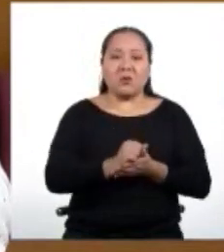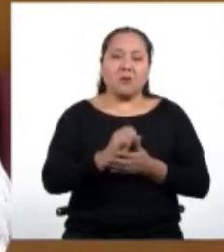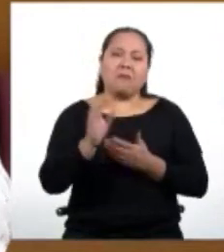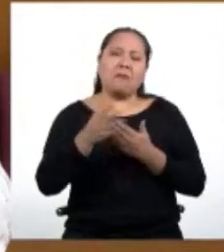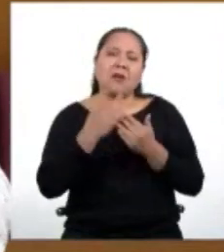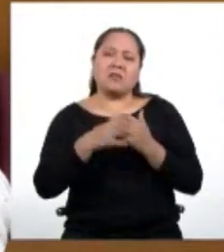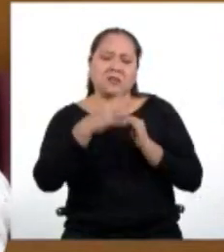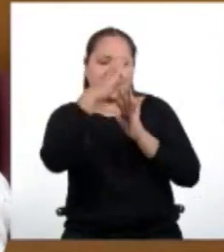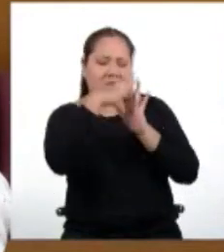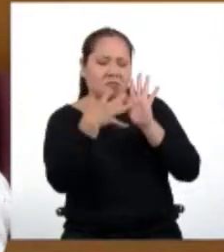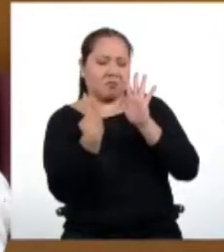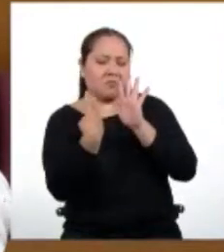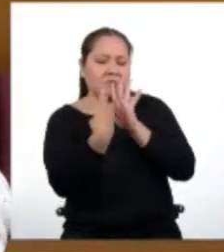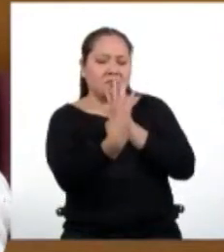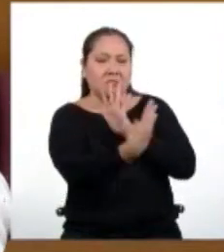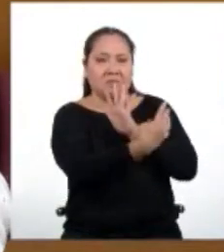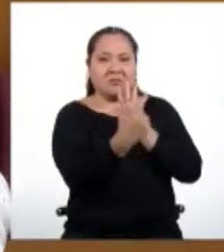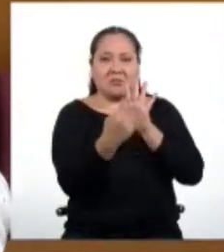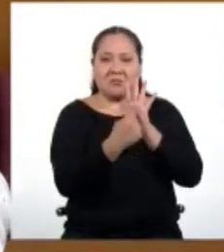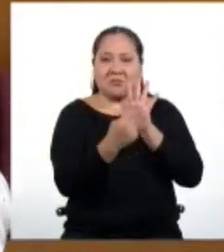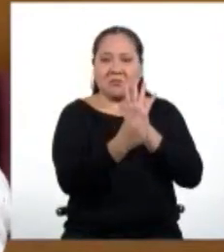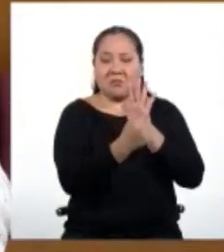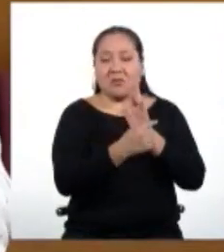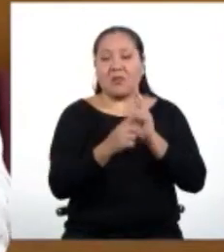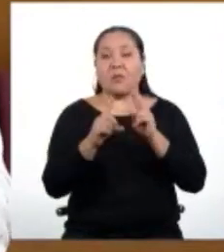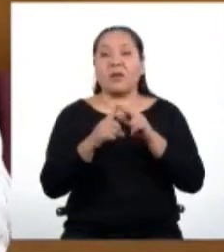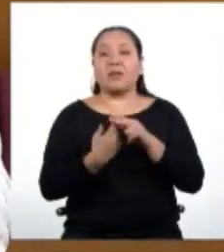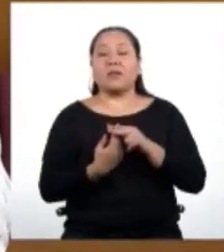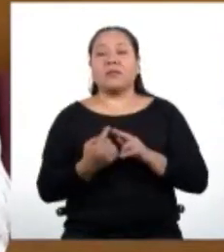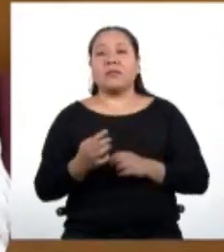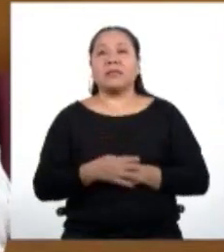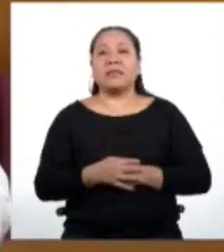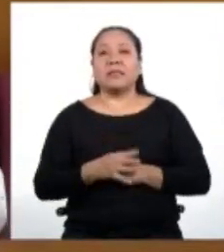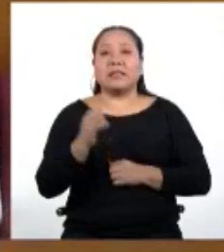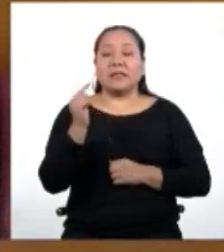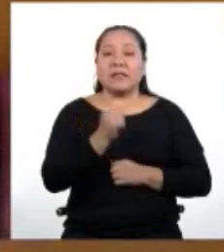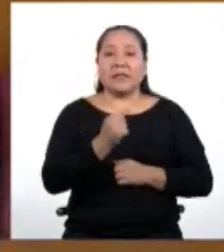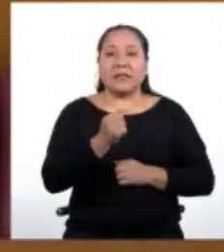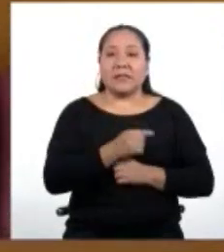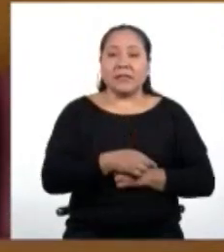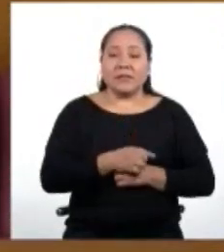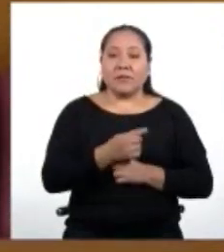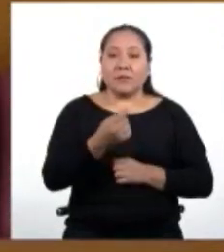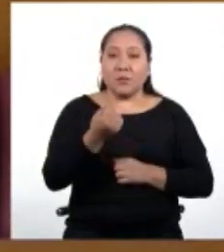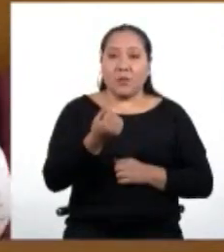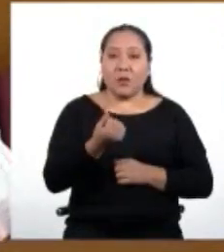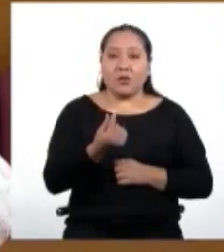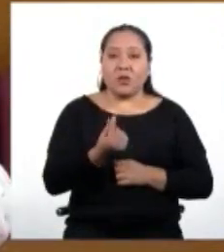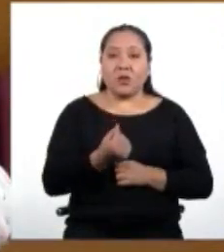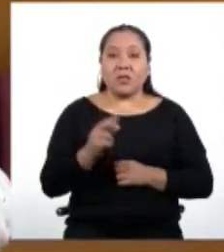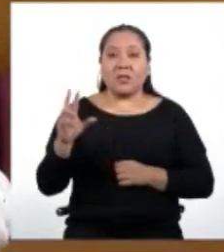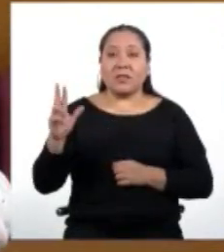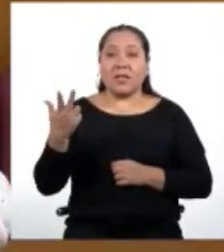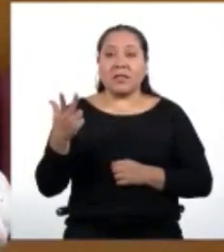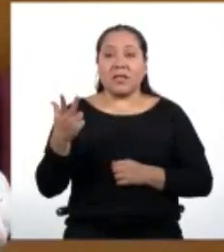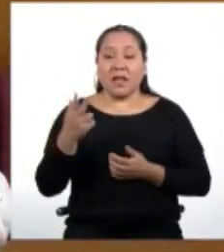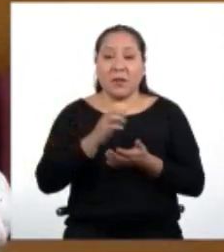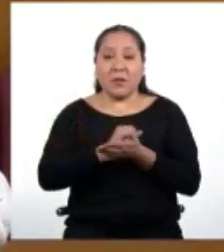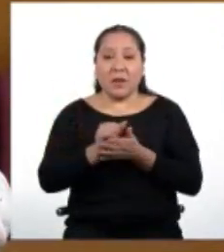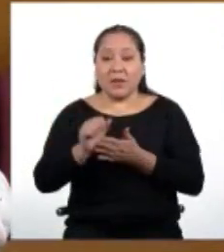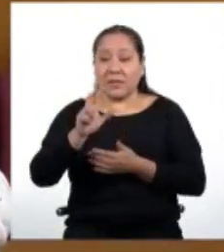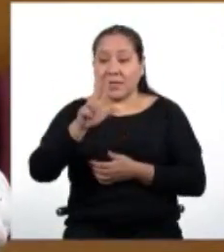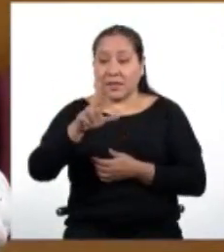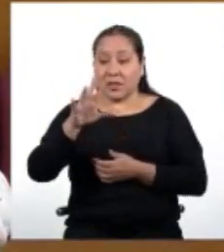mes. Solo es cuestión de empezar a sumar la cantidad en soles que ahorró el tercer mes, que es de 350,